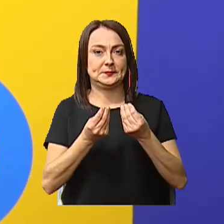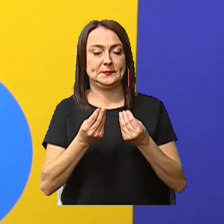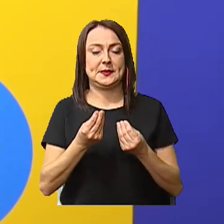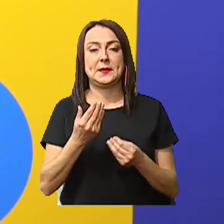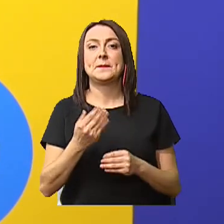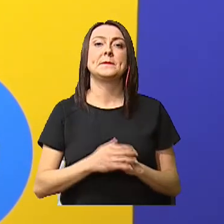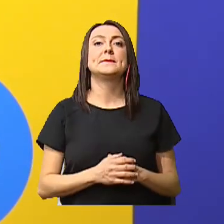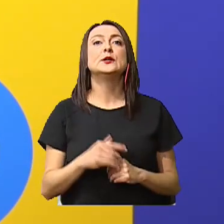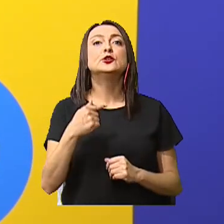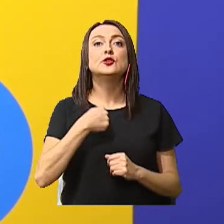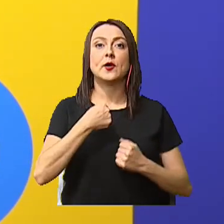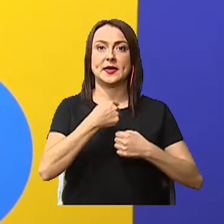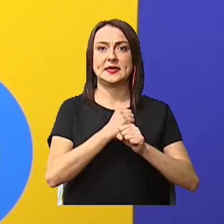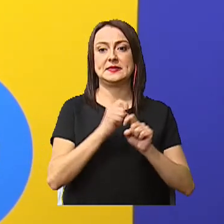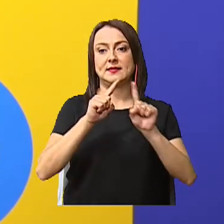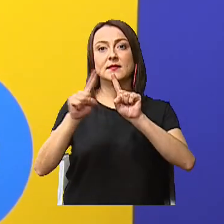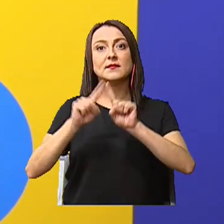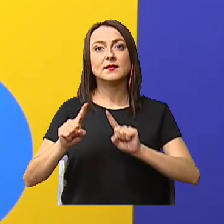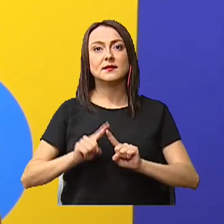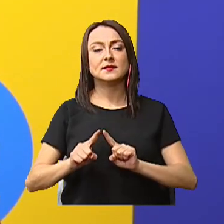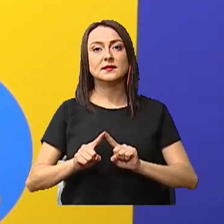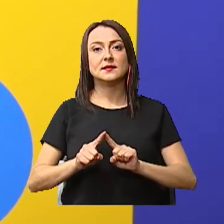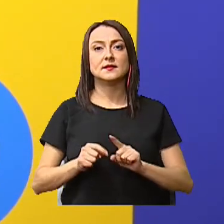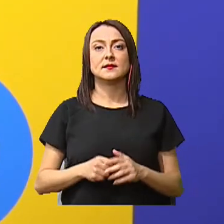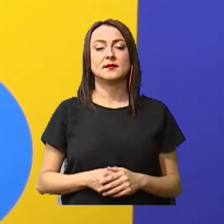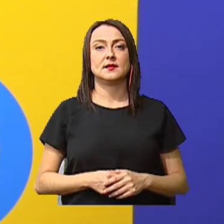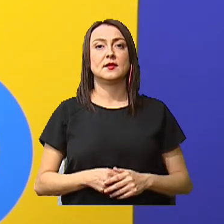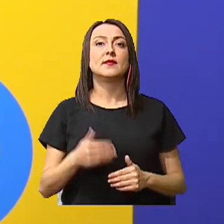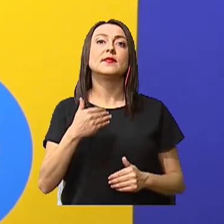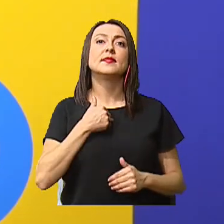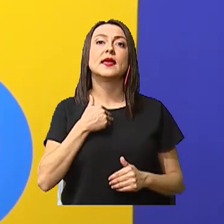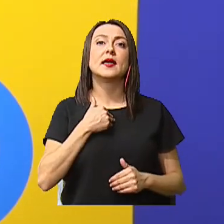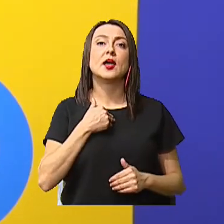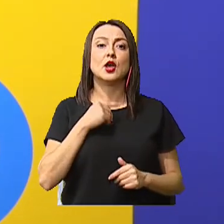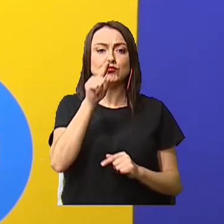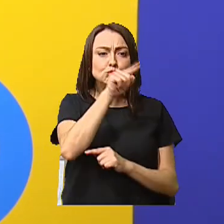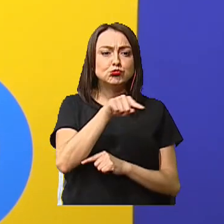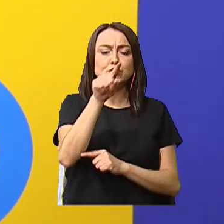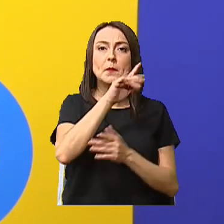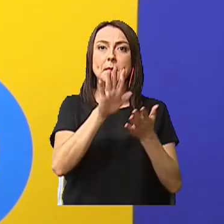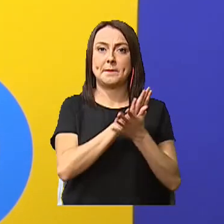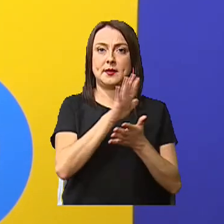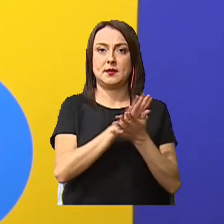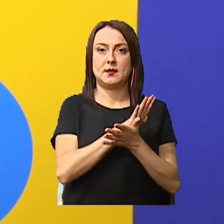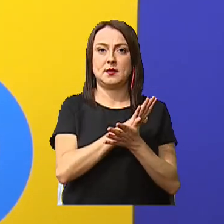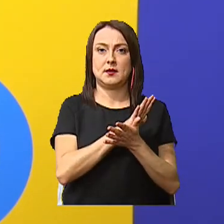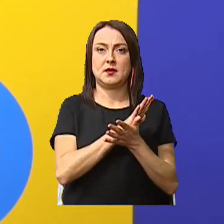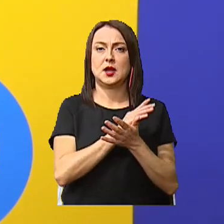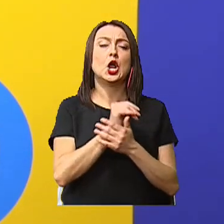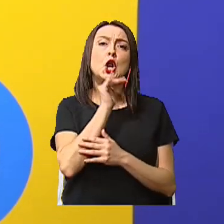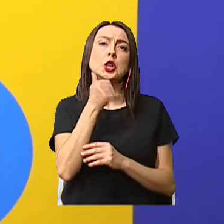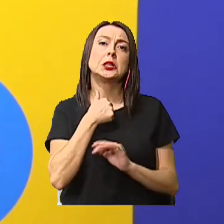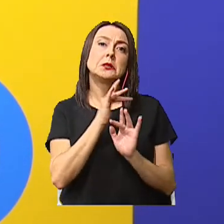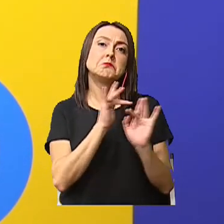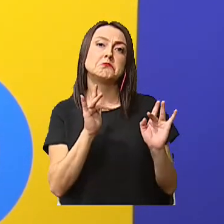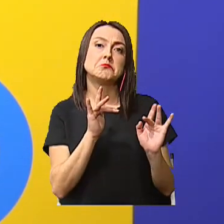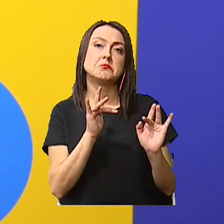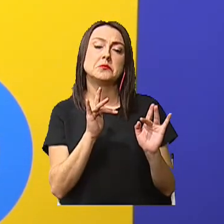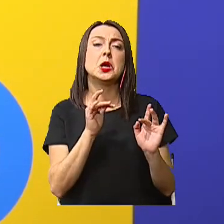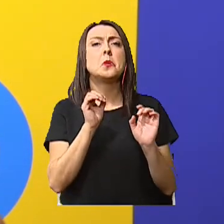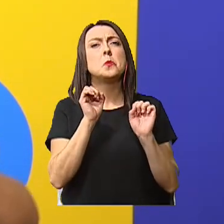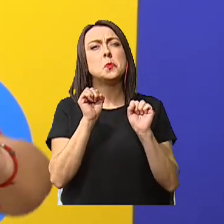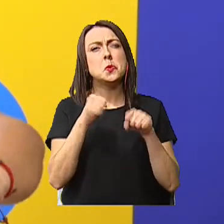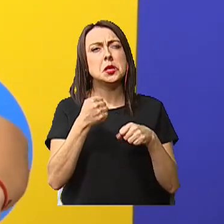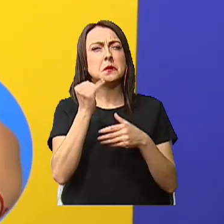Yo hice varios En este caso, tengo este rollito de papel Que no tiene nada Podríamos